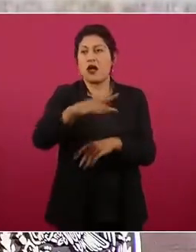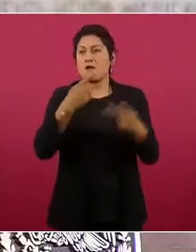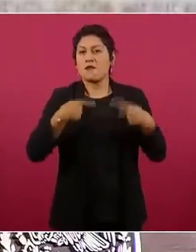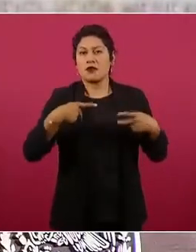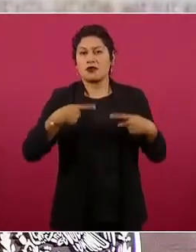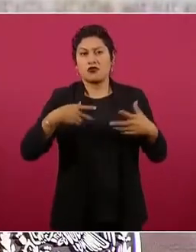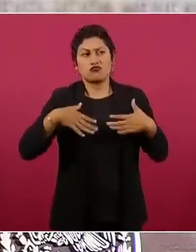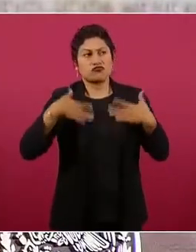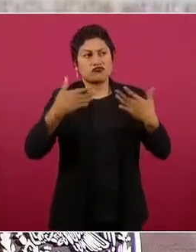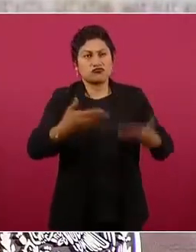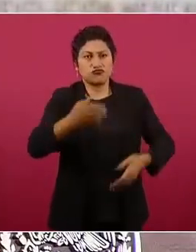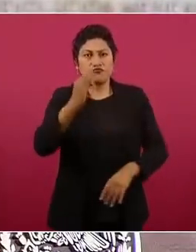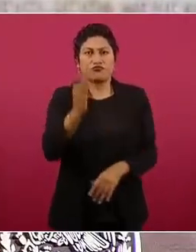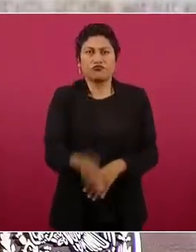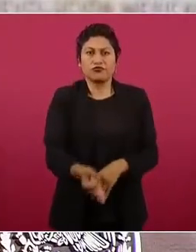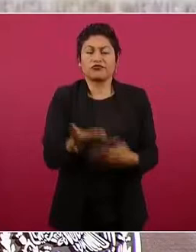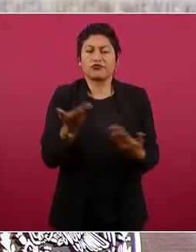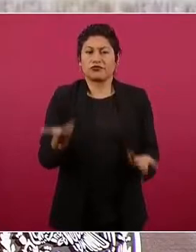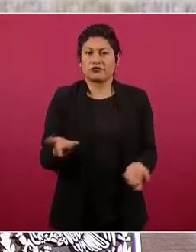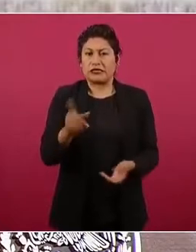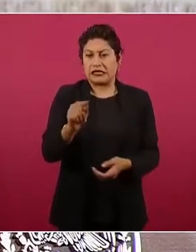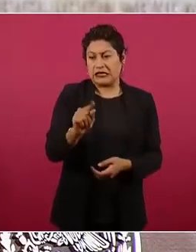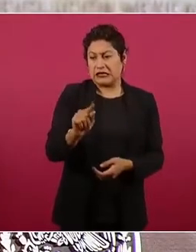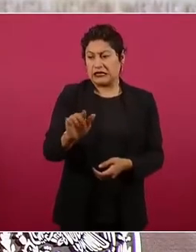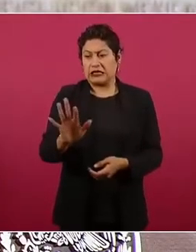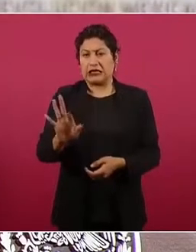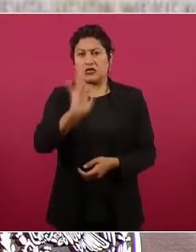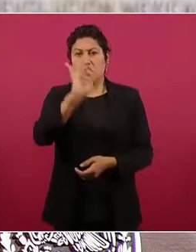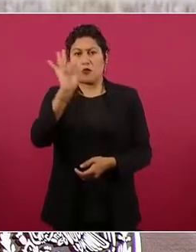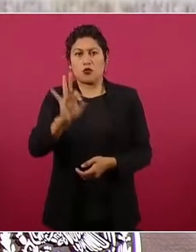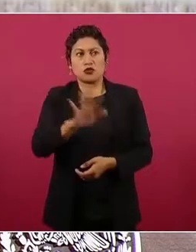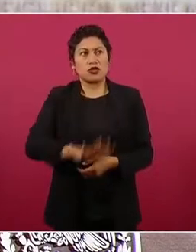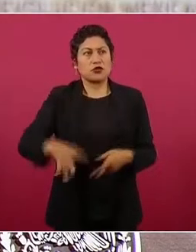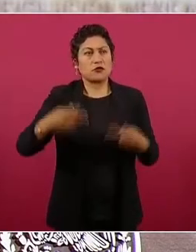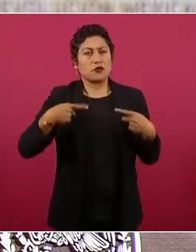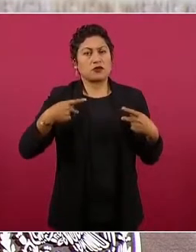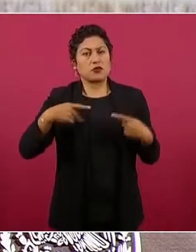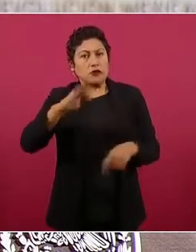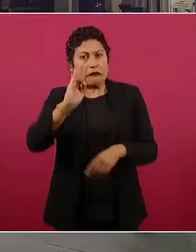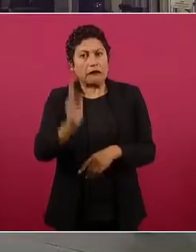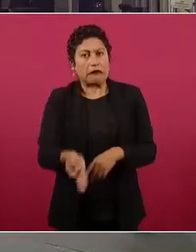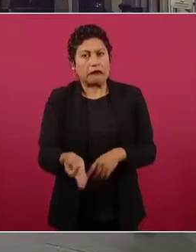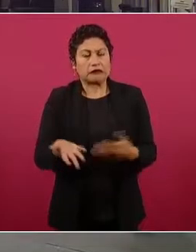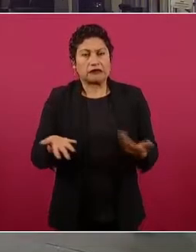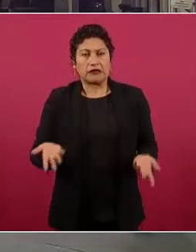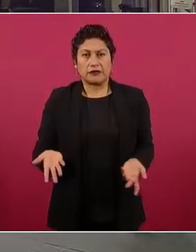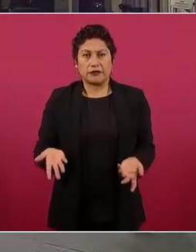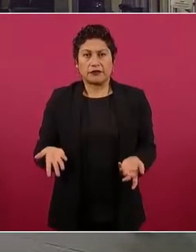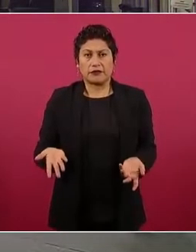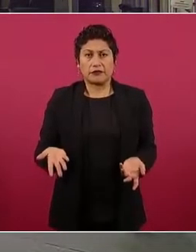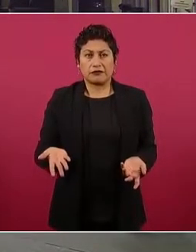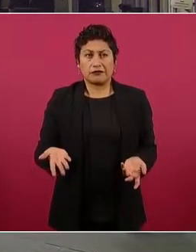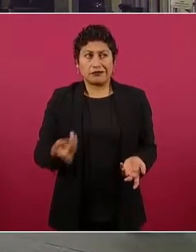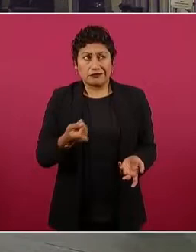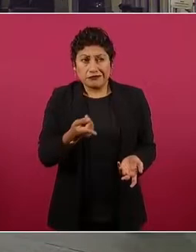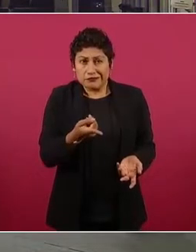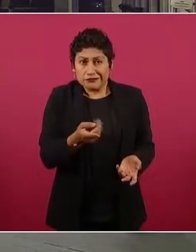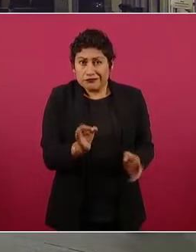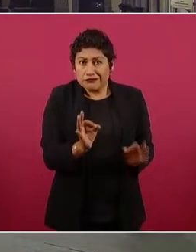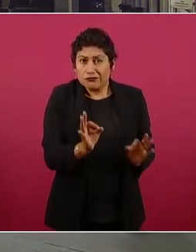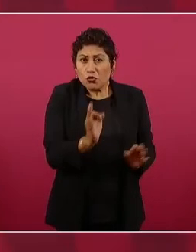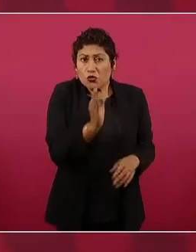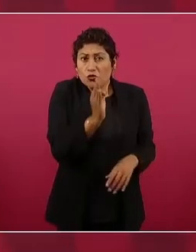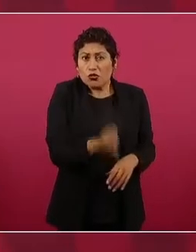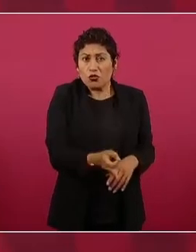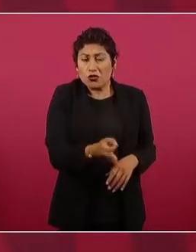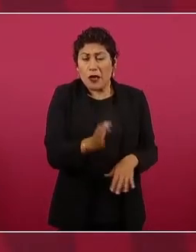70, 75 por ciento de aceptación en el pueblo, tienen más aceptación que lo que tiene